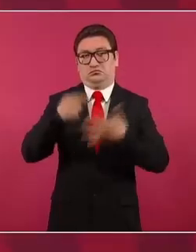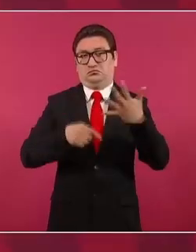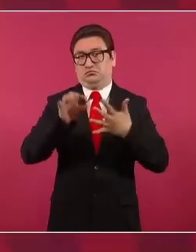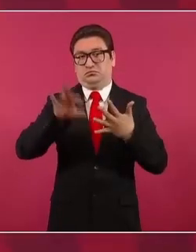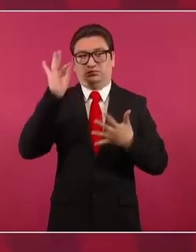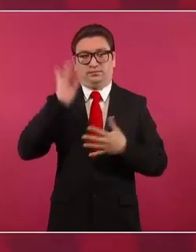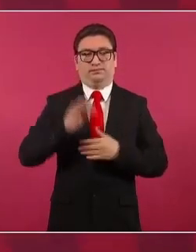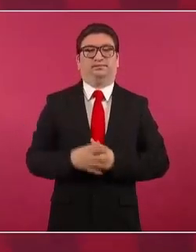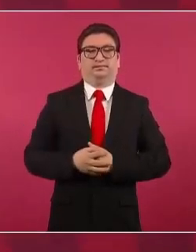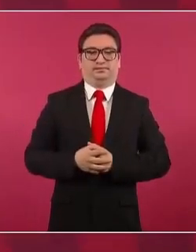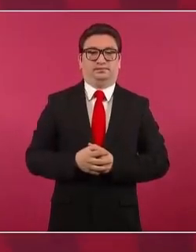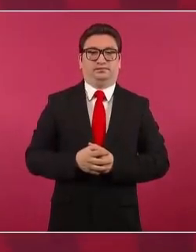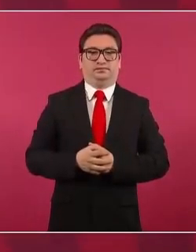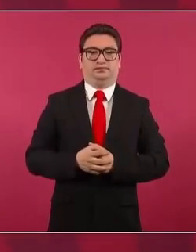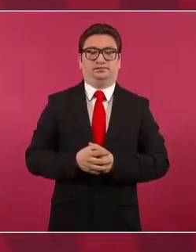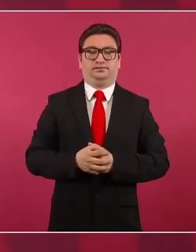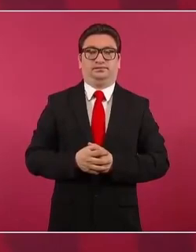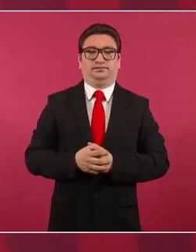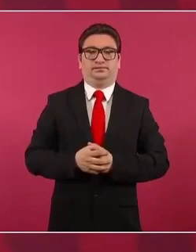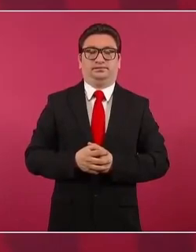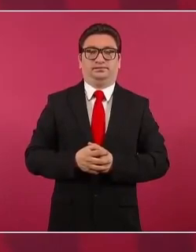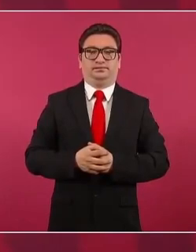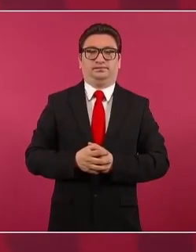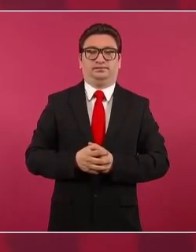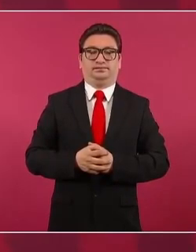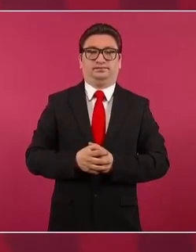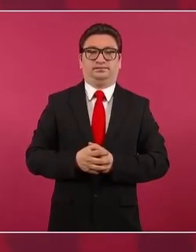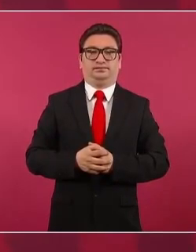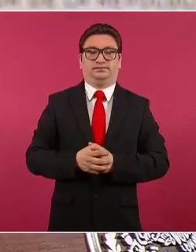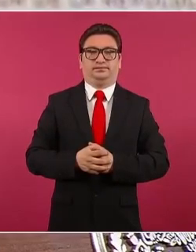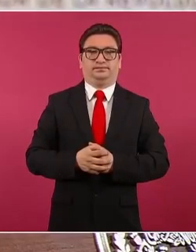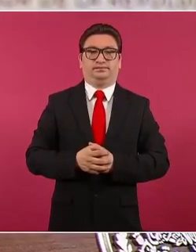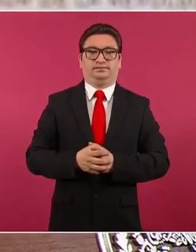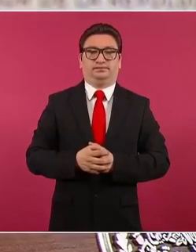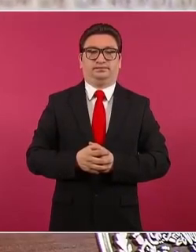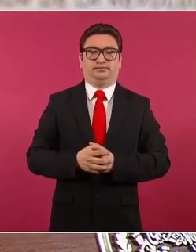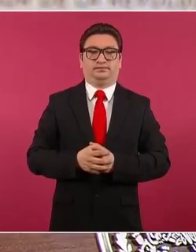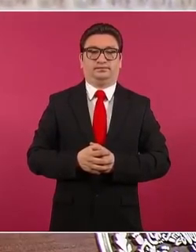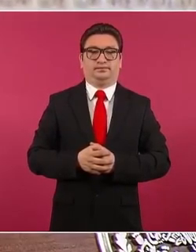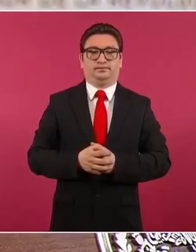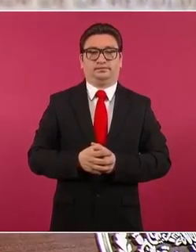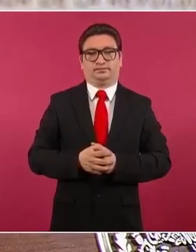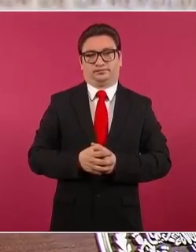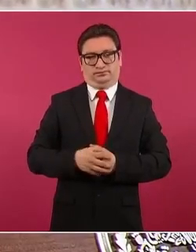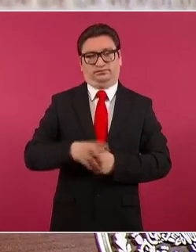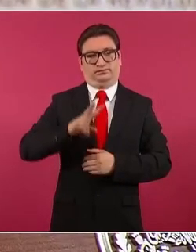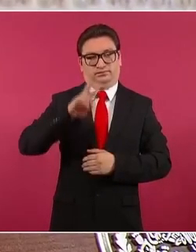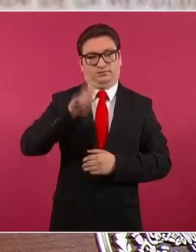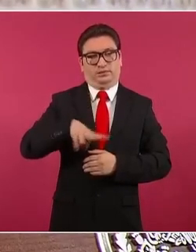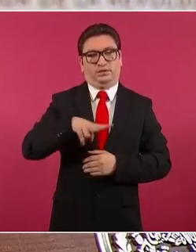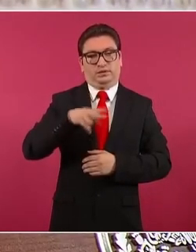La verdad es que lleva algún tiempo